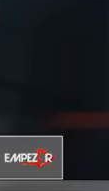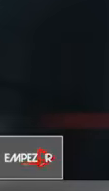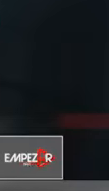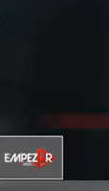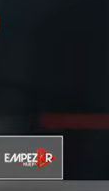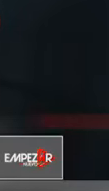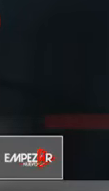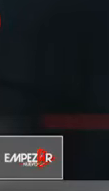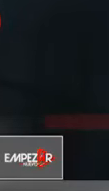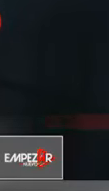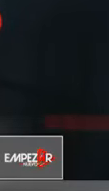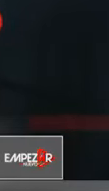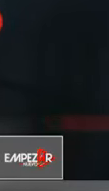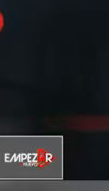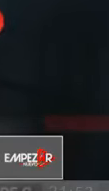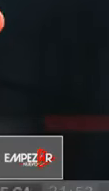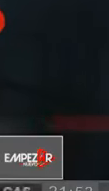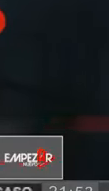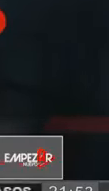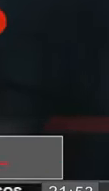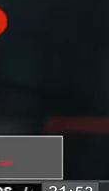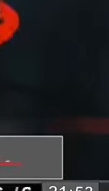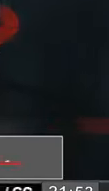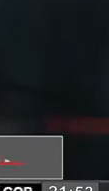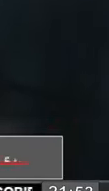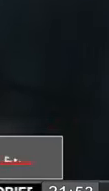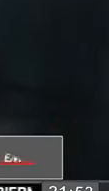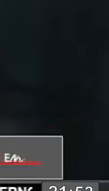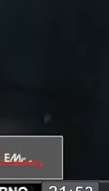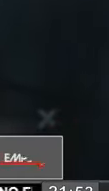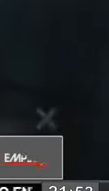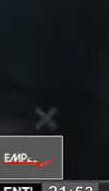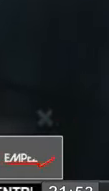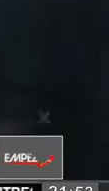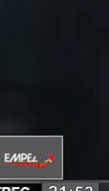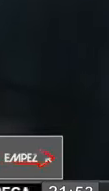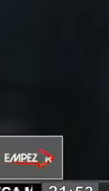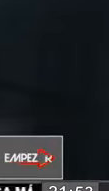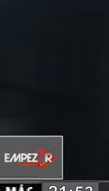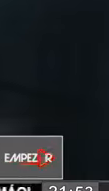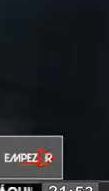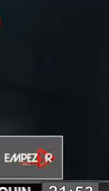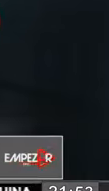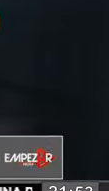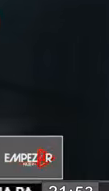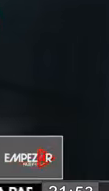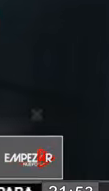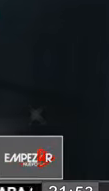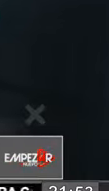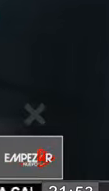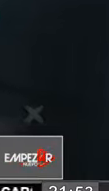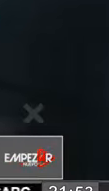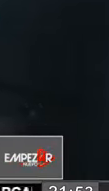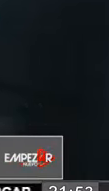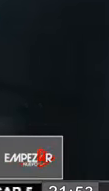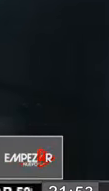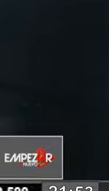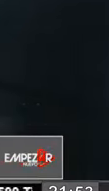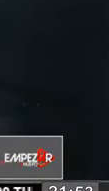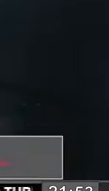Veo que es esta región, específicamente de la Asociación de Productores de la Hoja de Coca, entonces, junto con lo que es la gobernadora